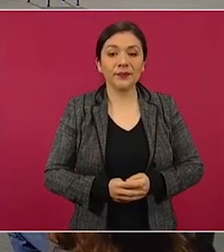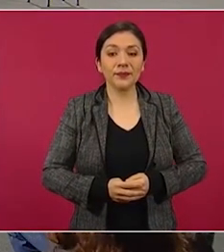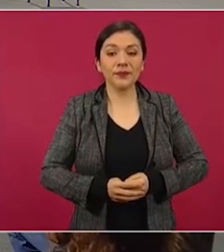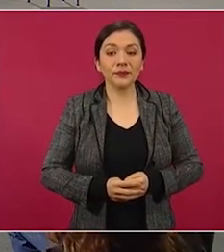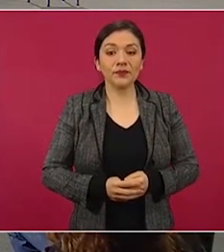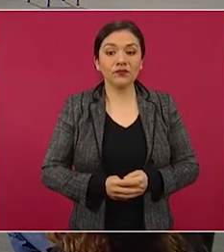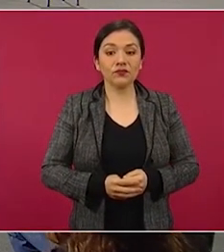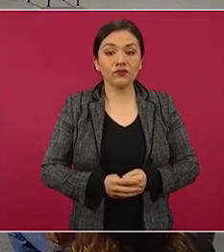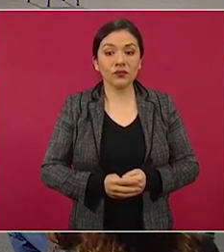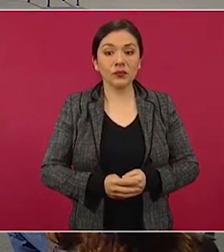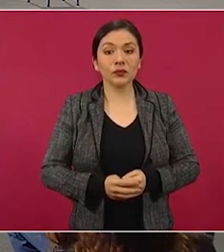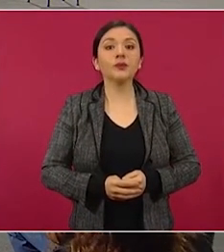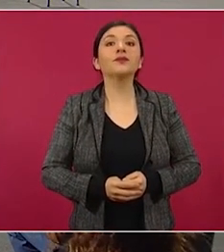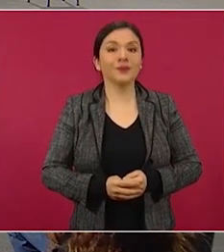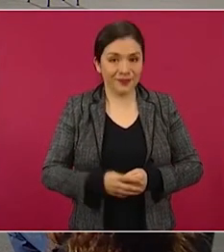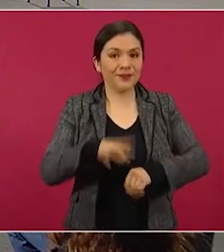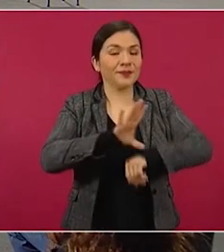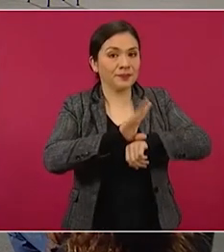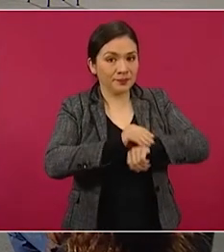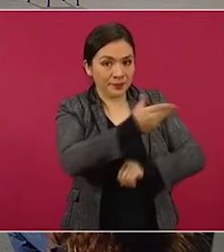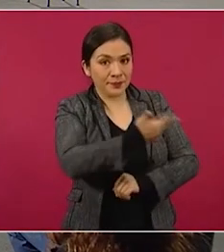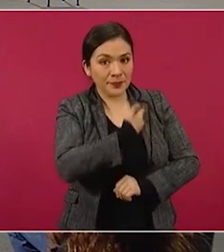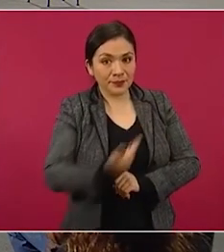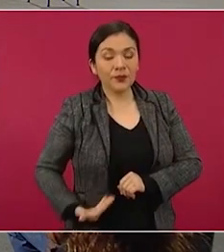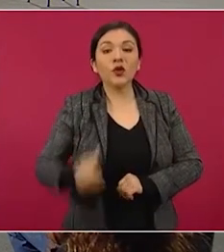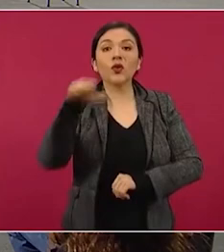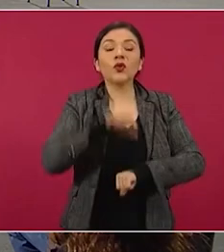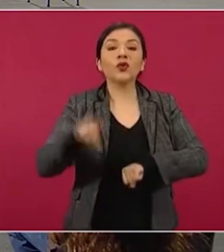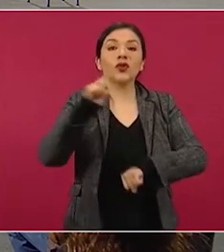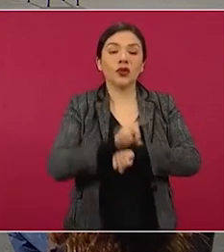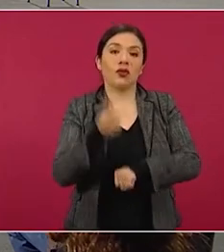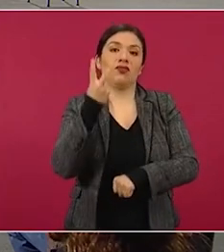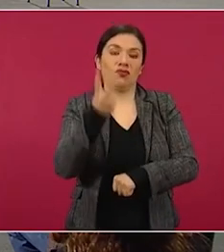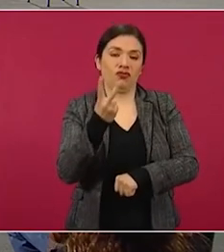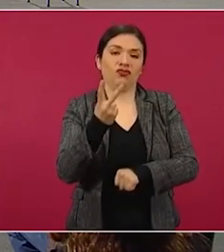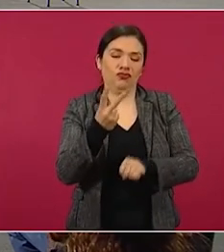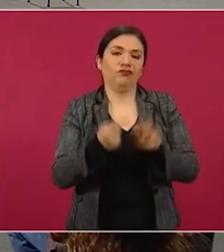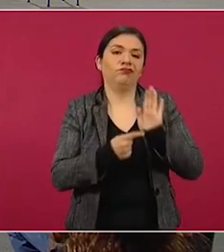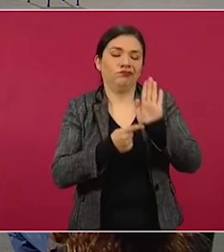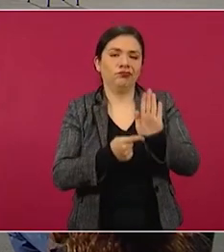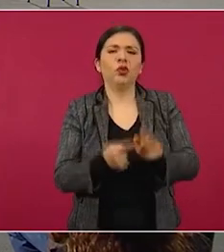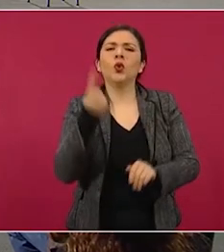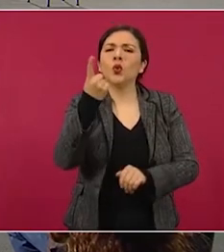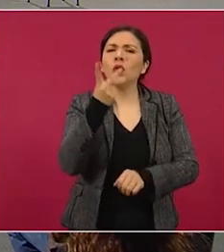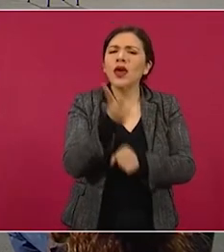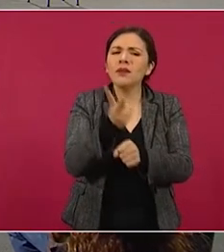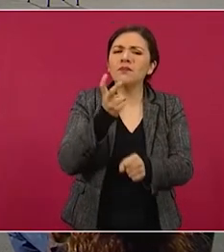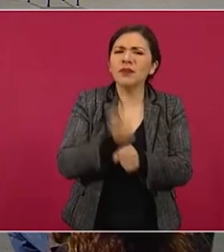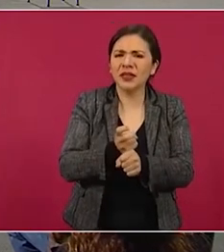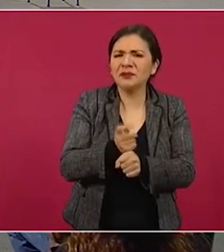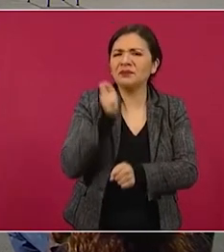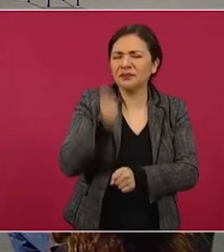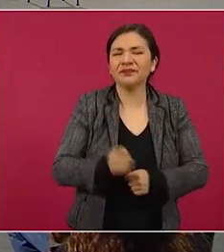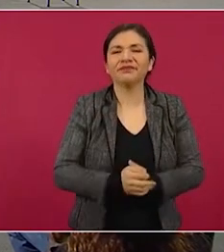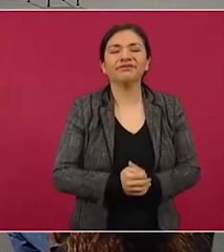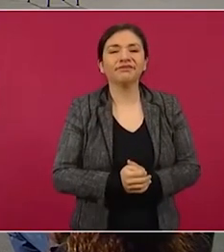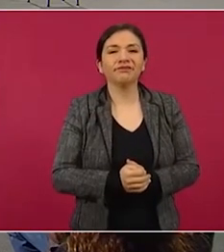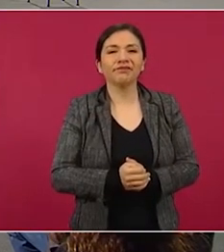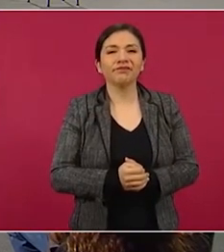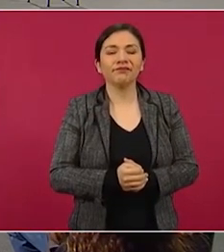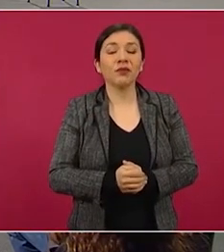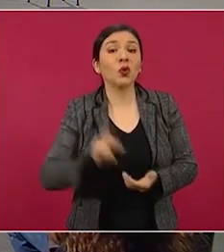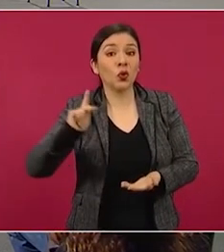Con su permiso, señor presidente, hoy traemos dos notas y una invitación. Una vez más, la